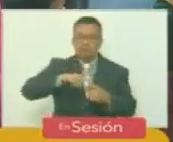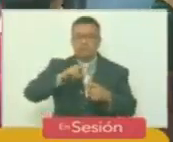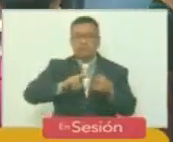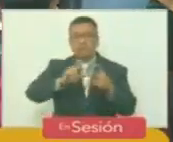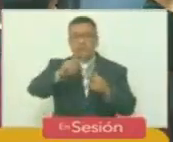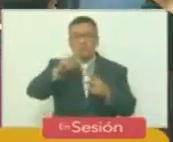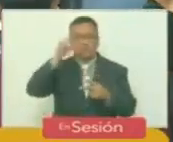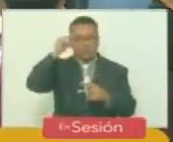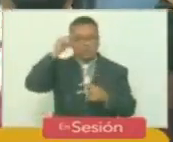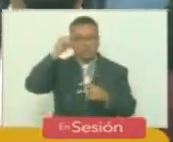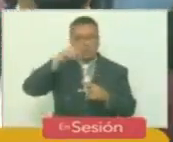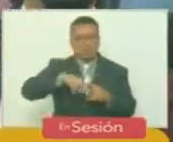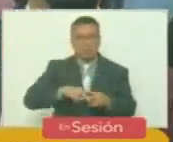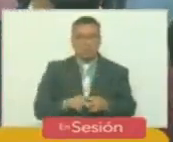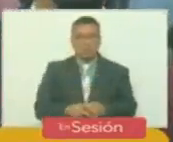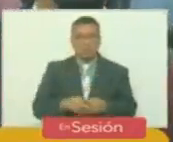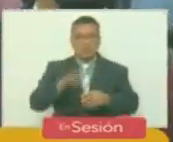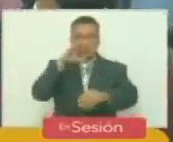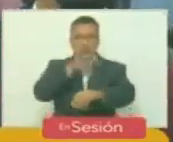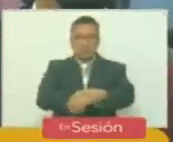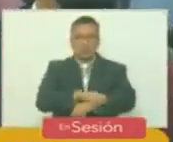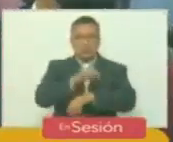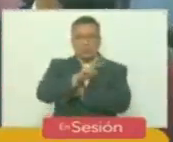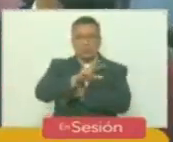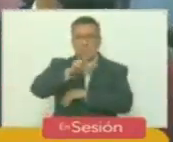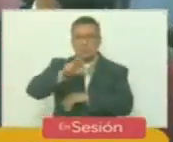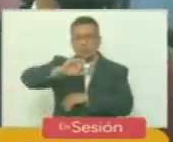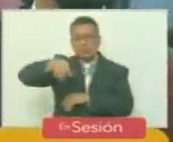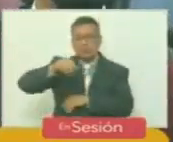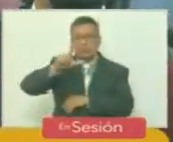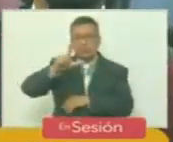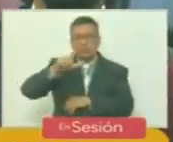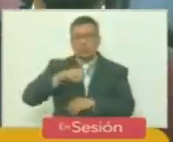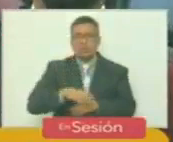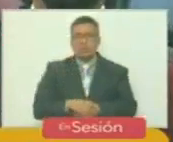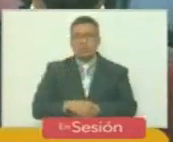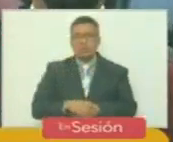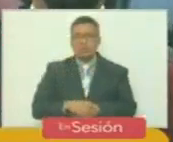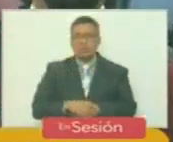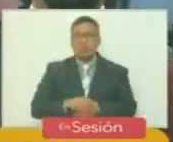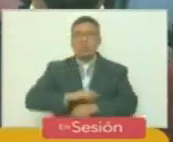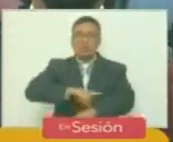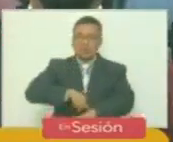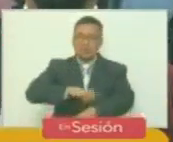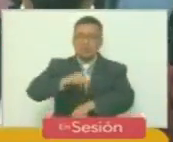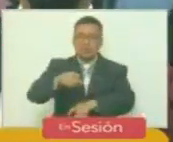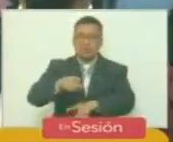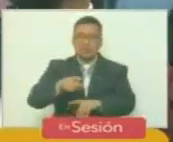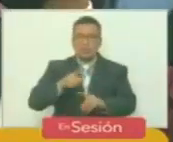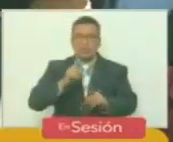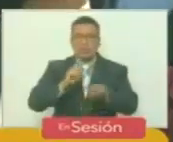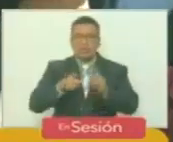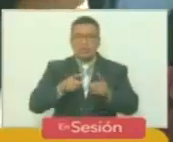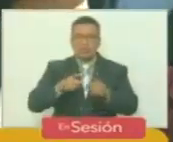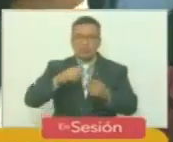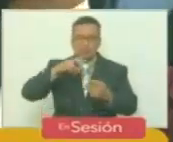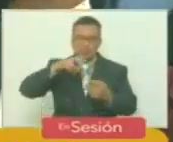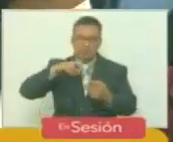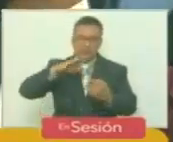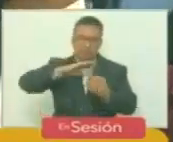días, porque fue detenido un 23 de julio, y luego de bárbaras torturas